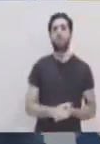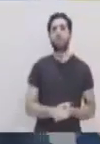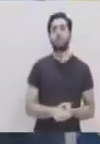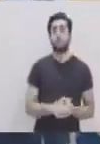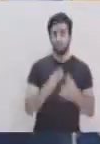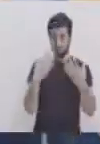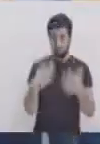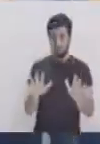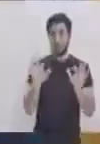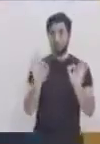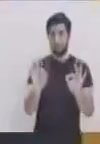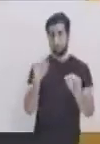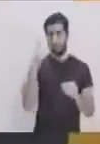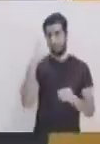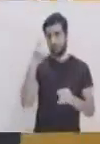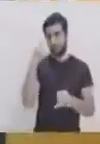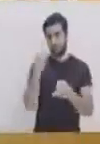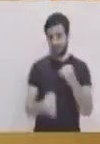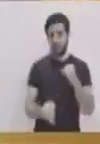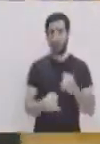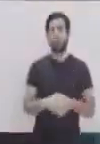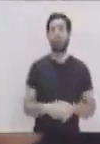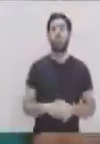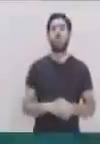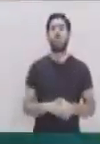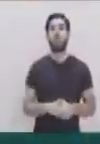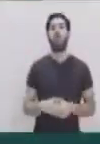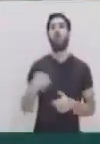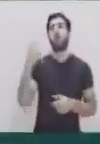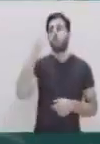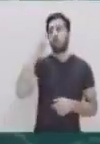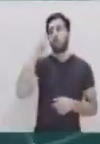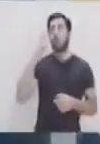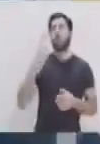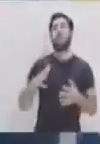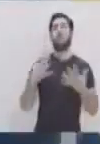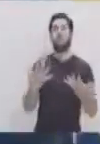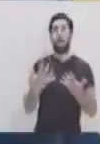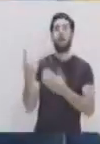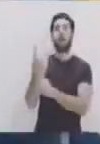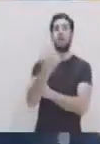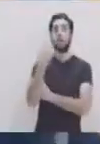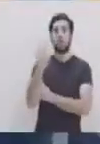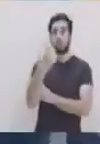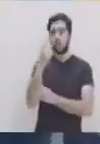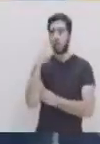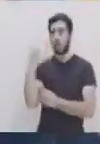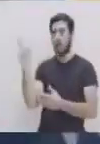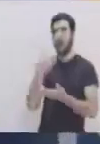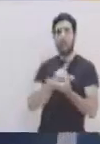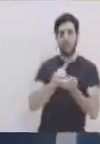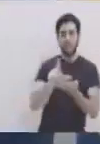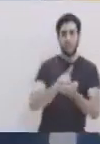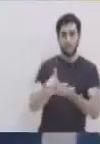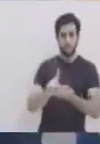Ya para finalizar, yo le invito, por favor. Claro que sí. Porque recordemos la importancia de mantener una buena higiene ustedes en casa. Recuerden